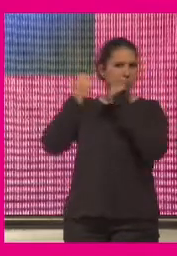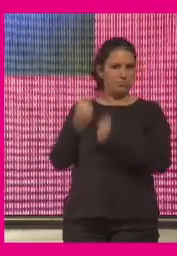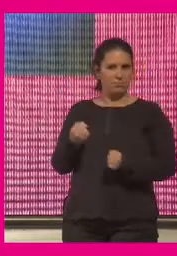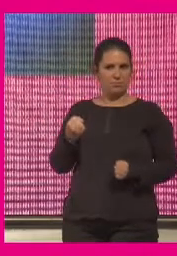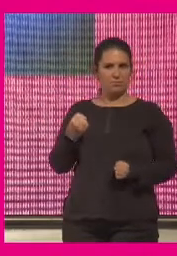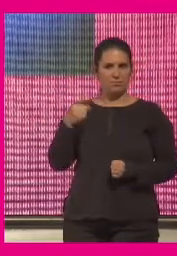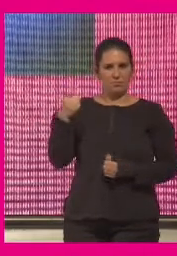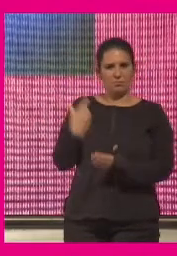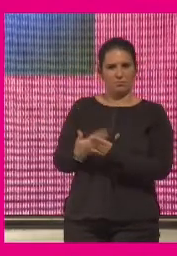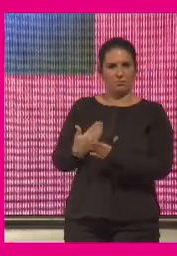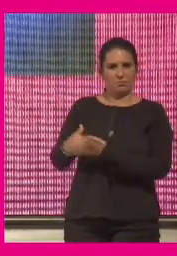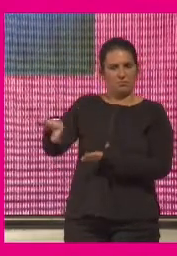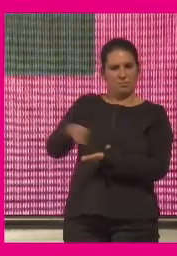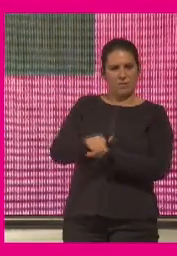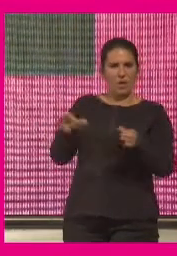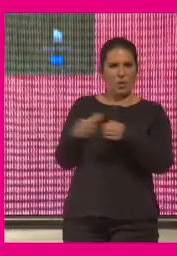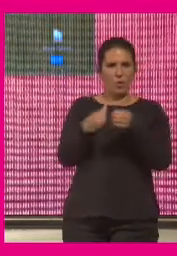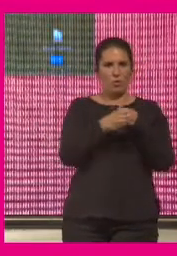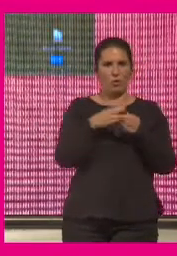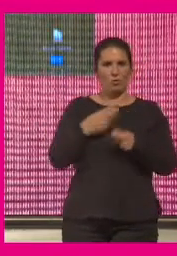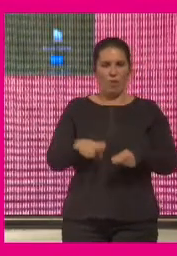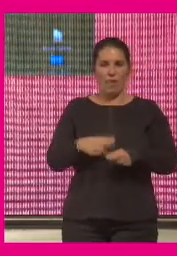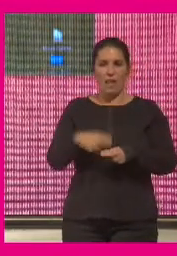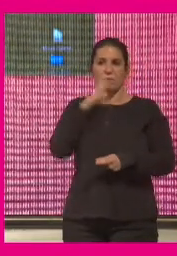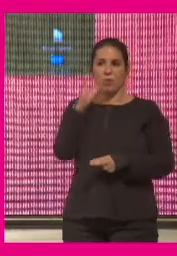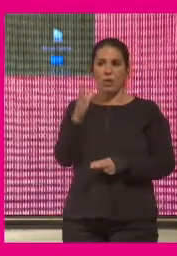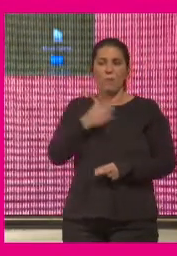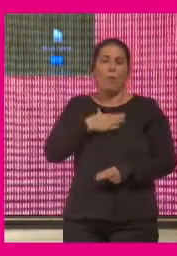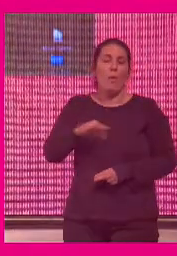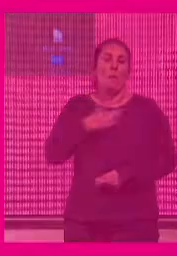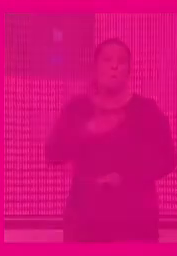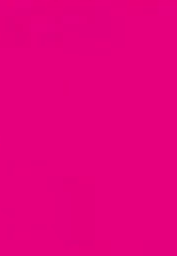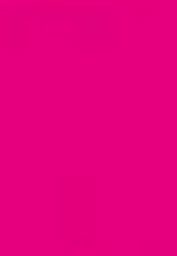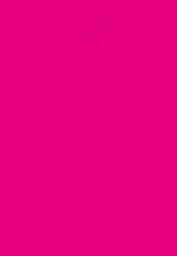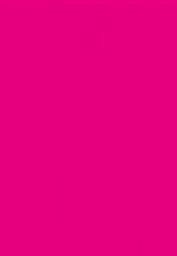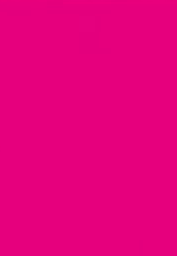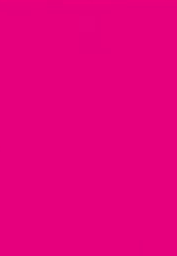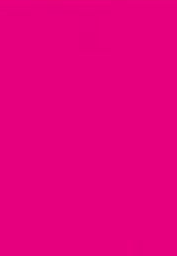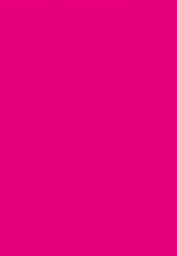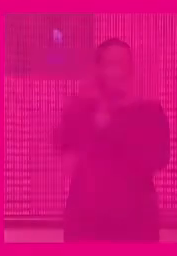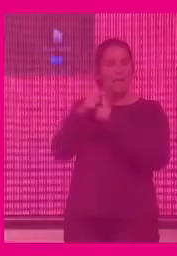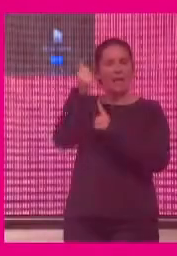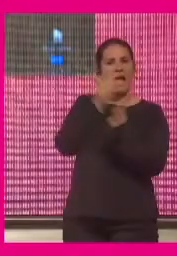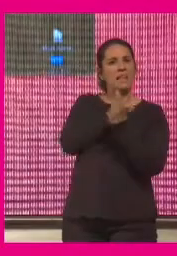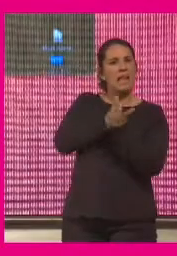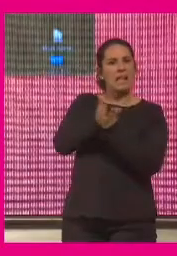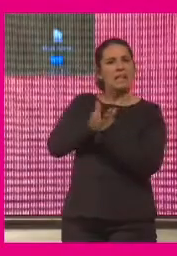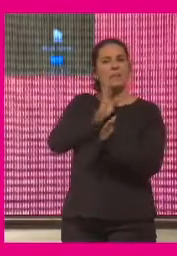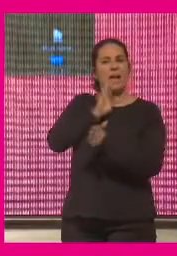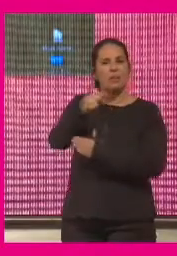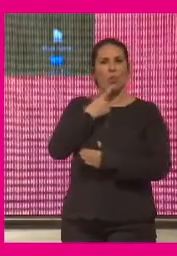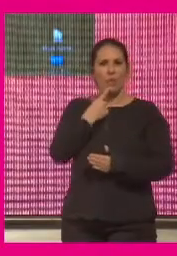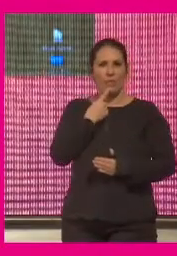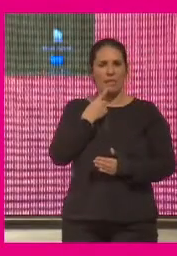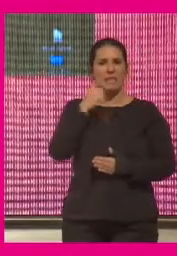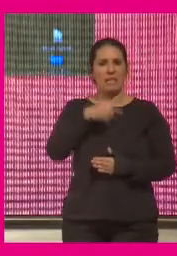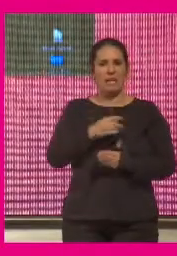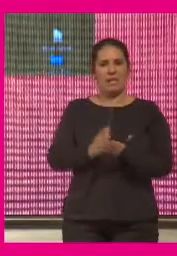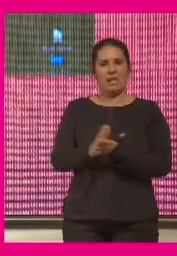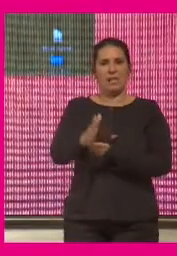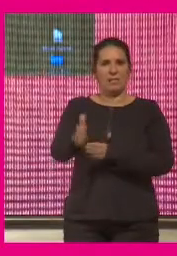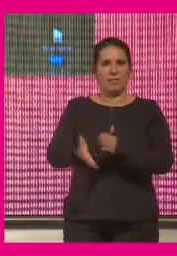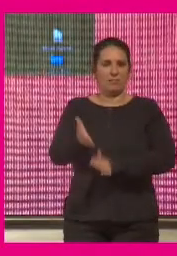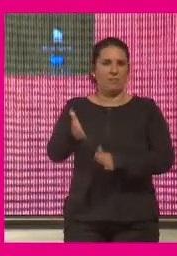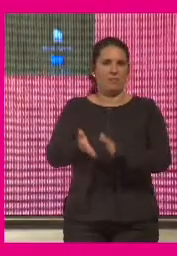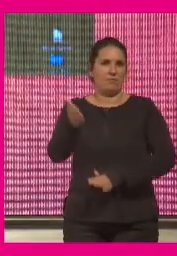esa segmentación de grupos y de grupos sociales porque bueno probablemente por ahí tendrán que ir parte de las alternativas o parte de los caminos que